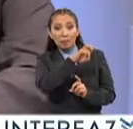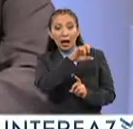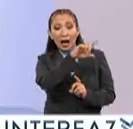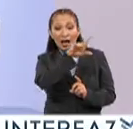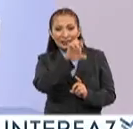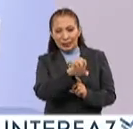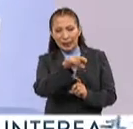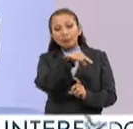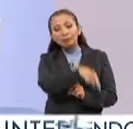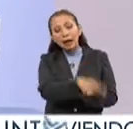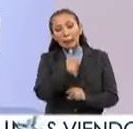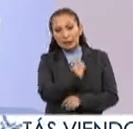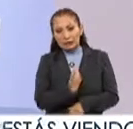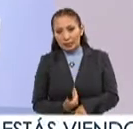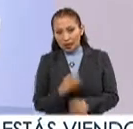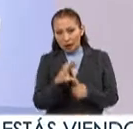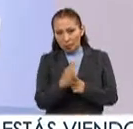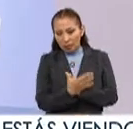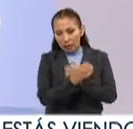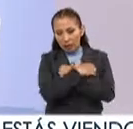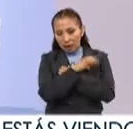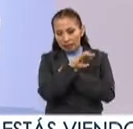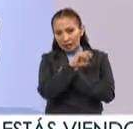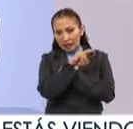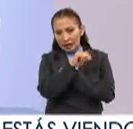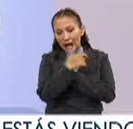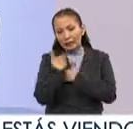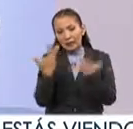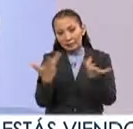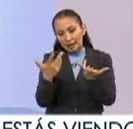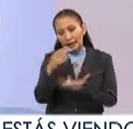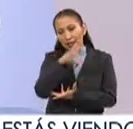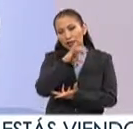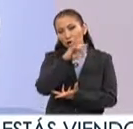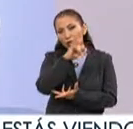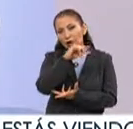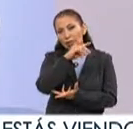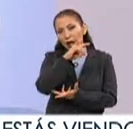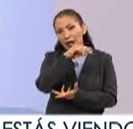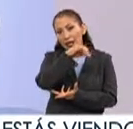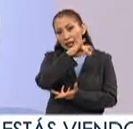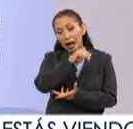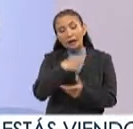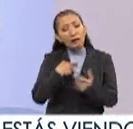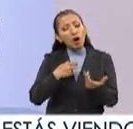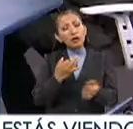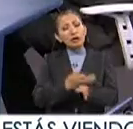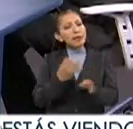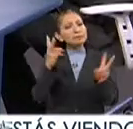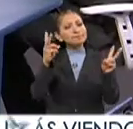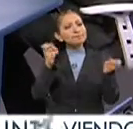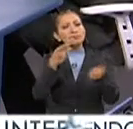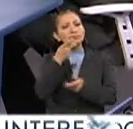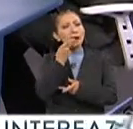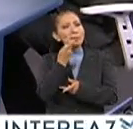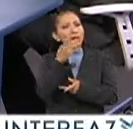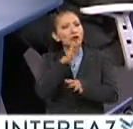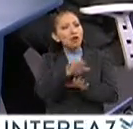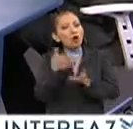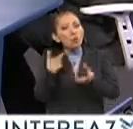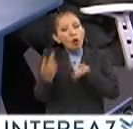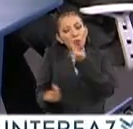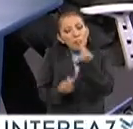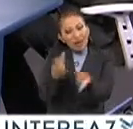Monroy, quien es presidente de la Comisión de Educación Cívica y Construcción de Ciudadanía, y estamos platicando de, pues, la